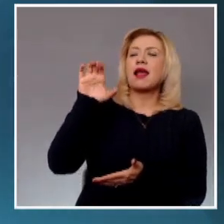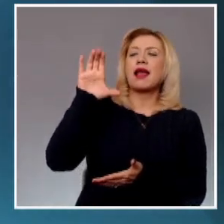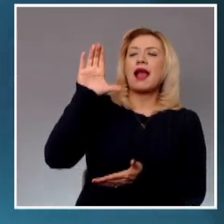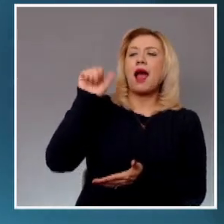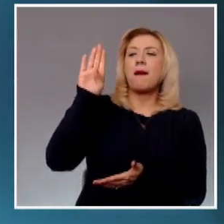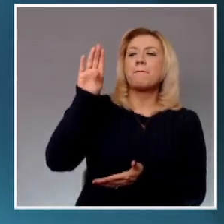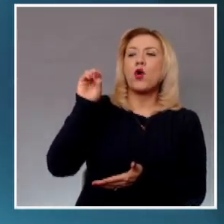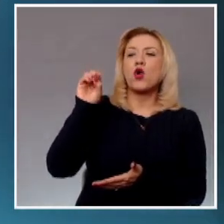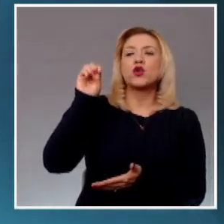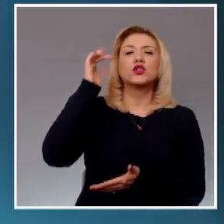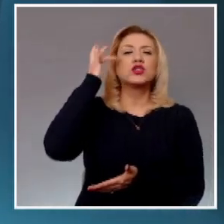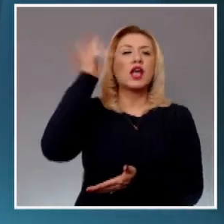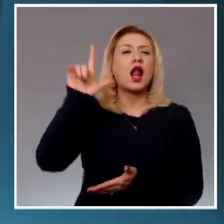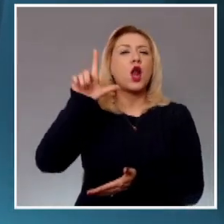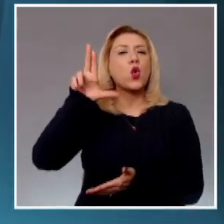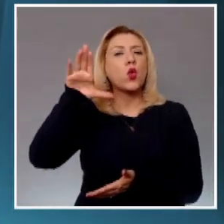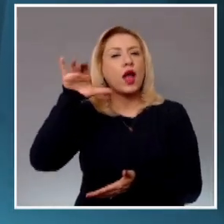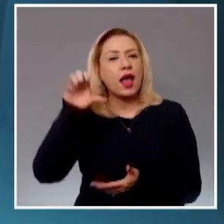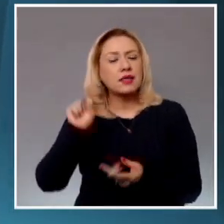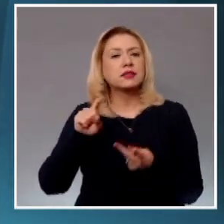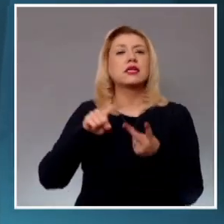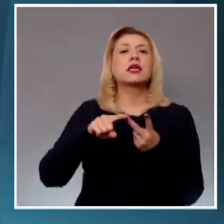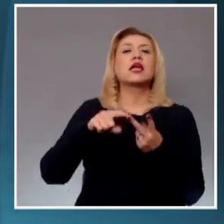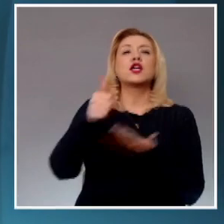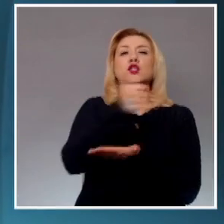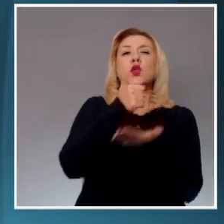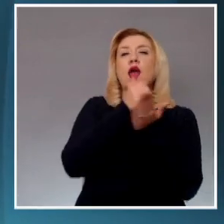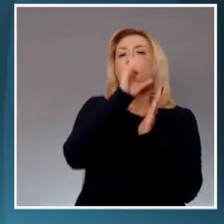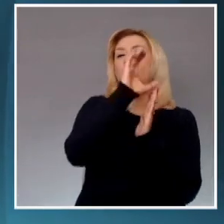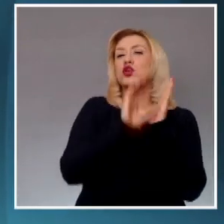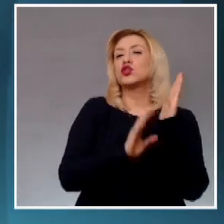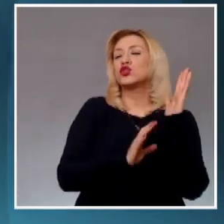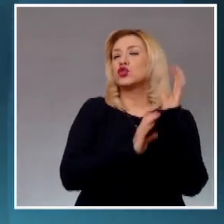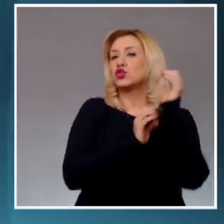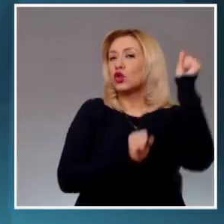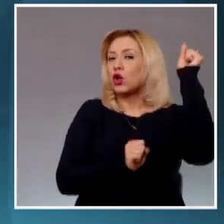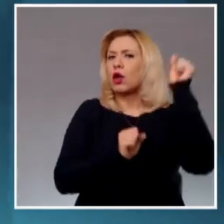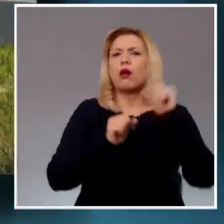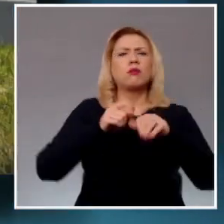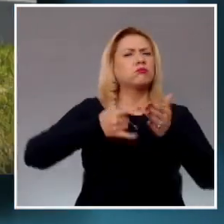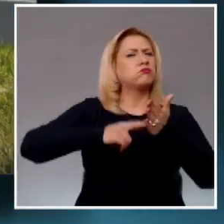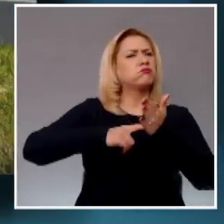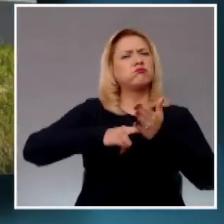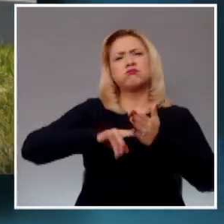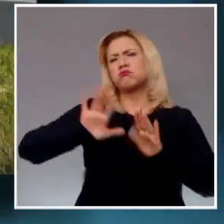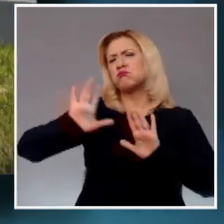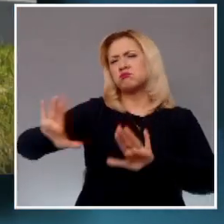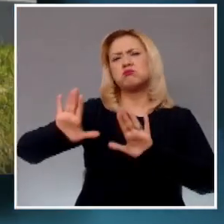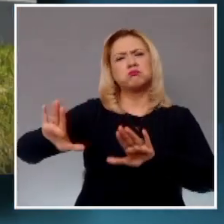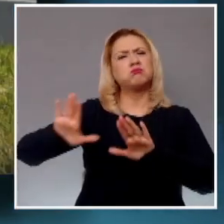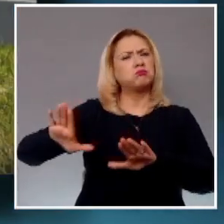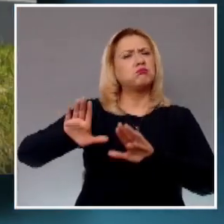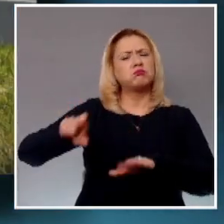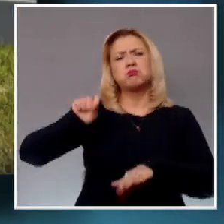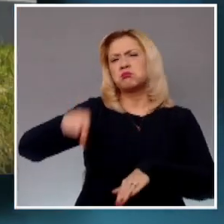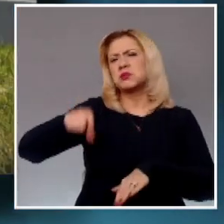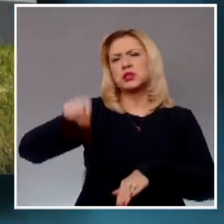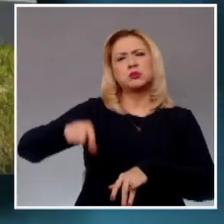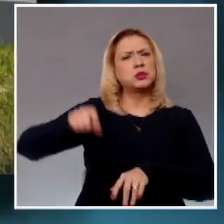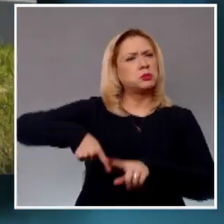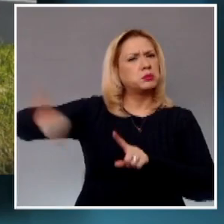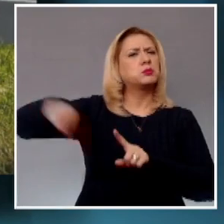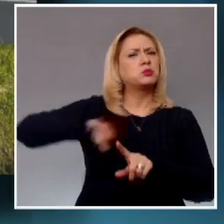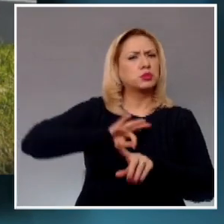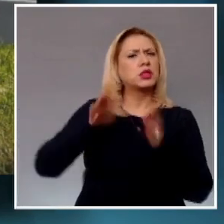constitución mantienen sus servicios en horarios habituales a pesar de que el poder judicial de baja california sur reanudará